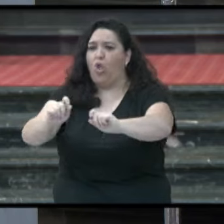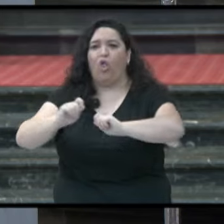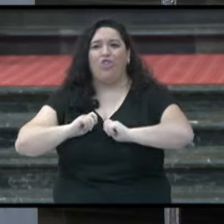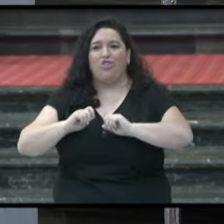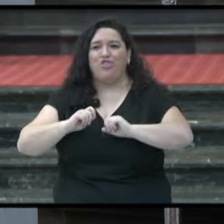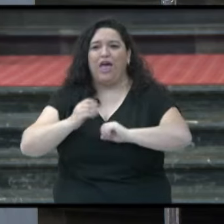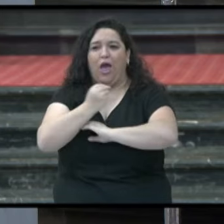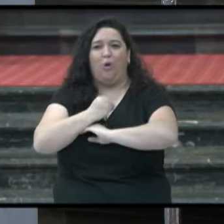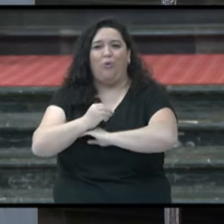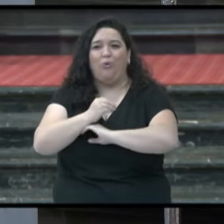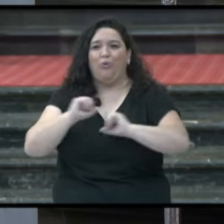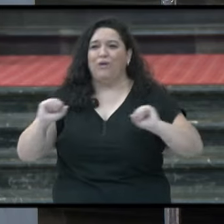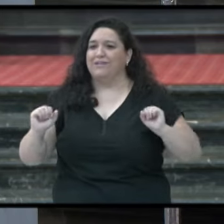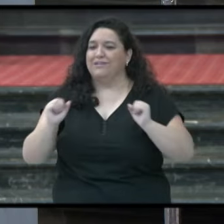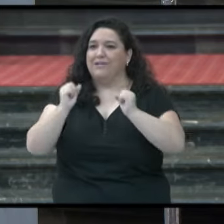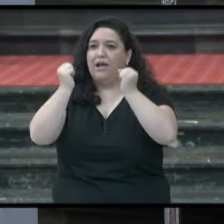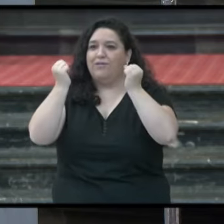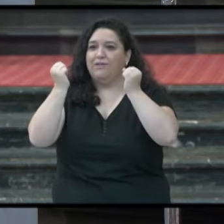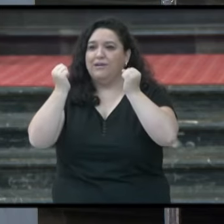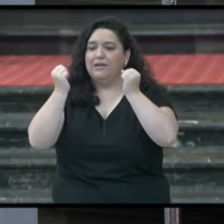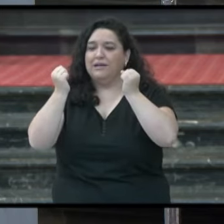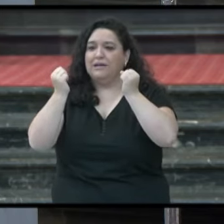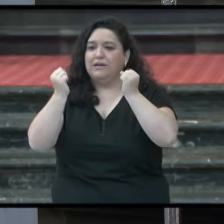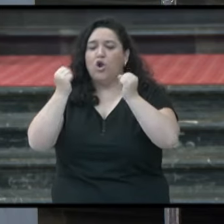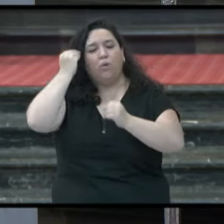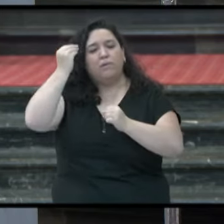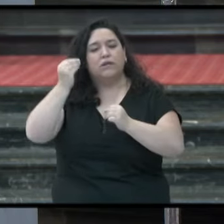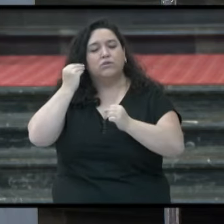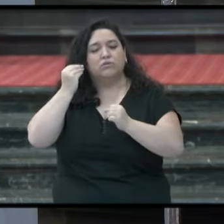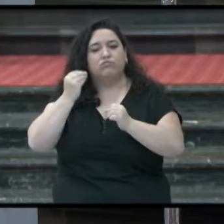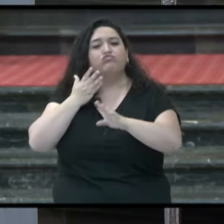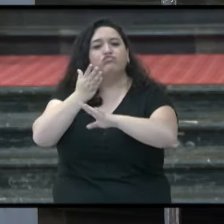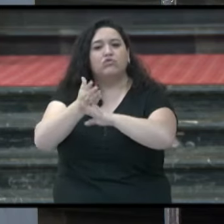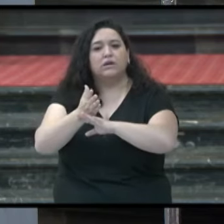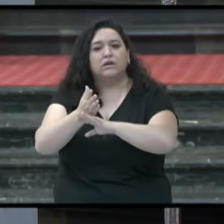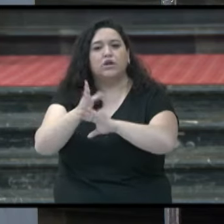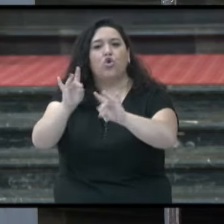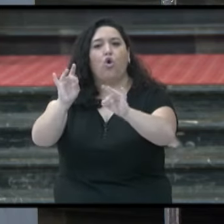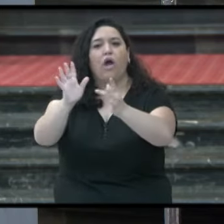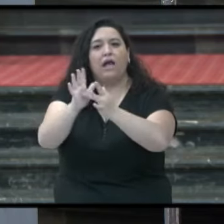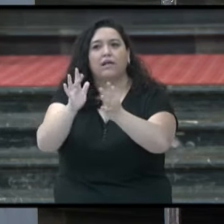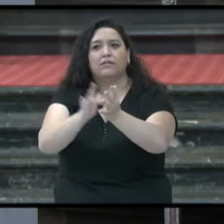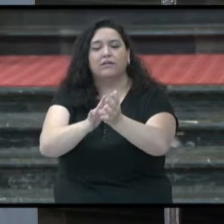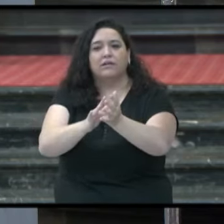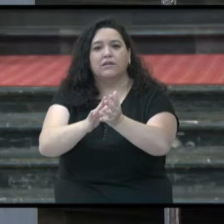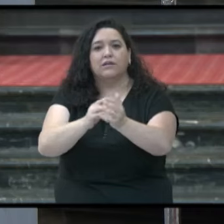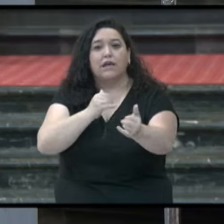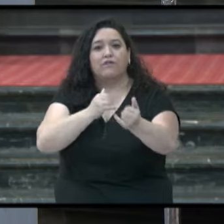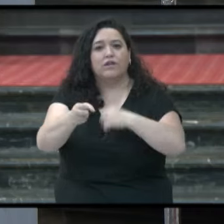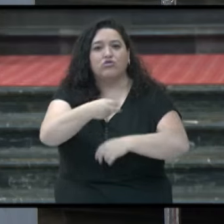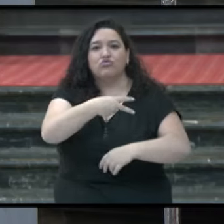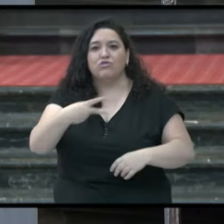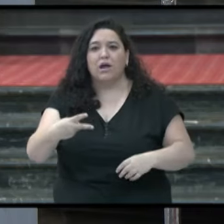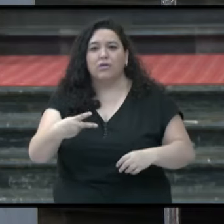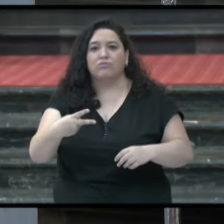Ella pensó y lo hizo y sucedió la curación.